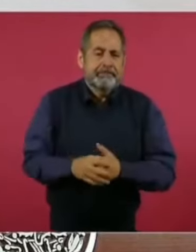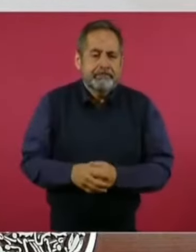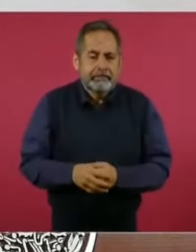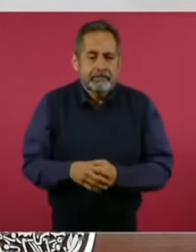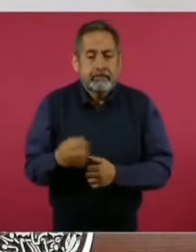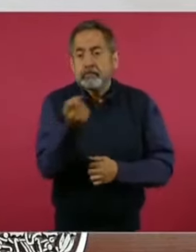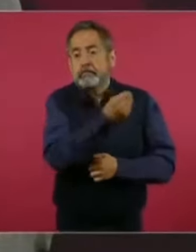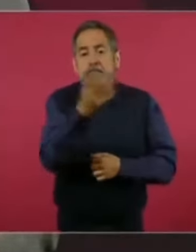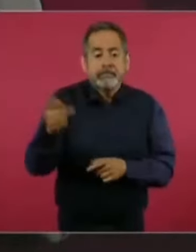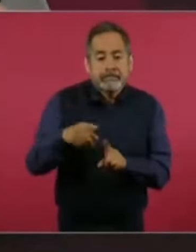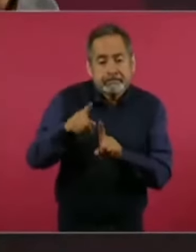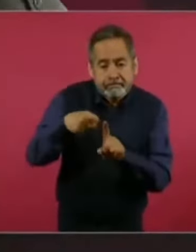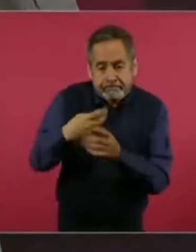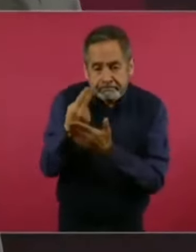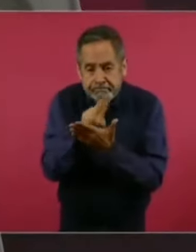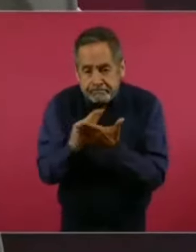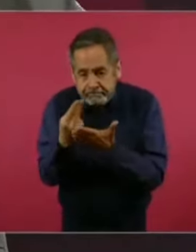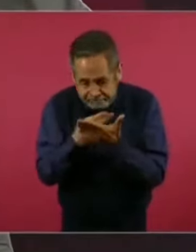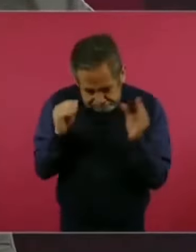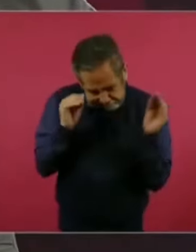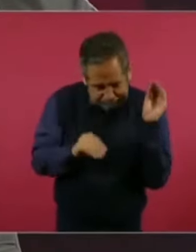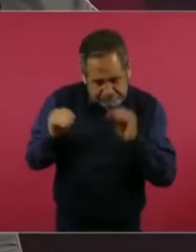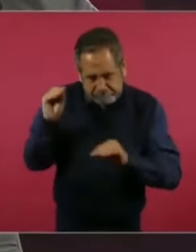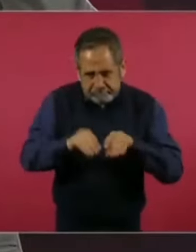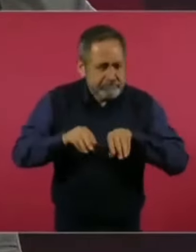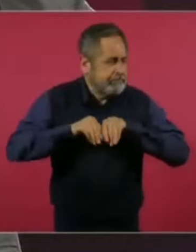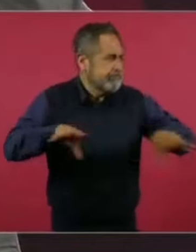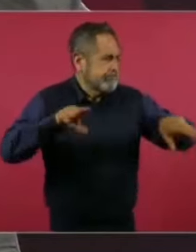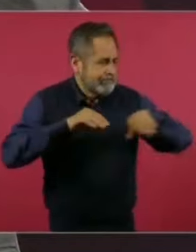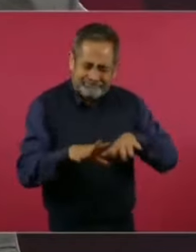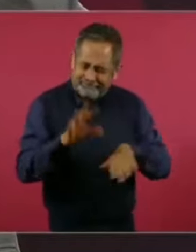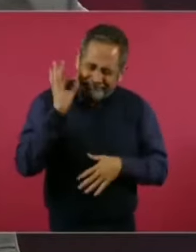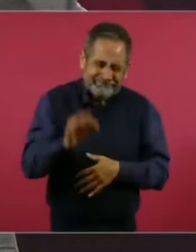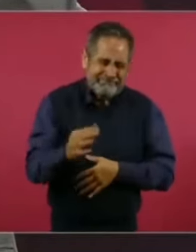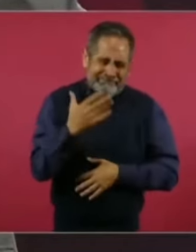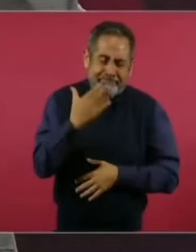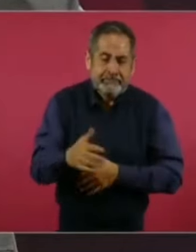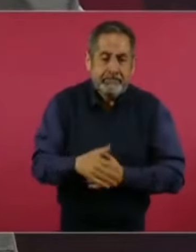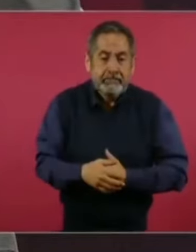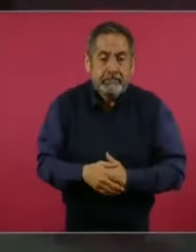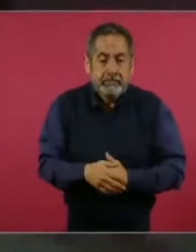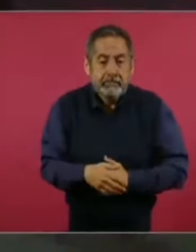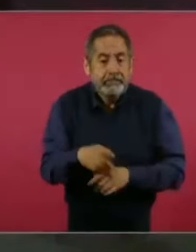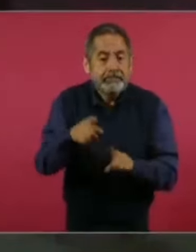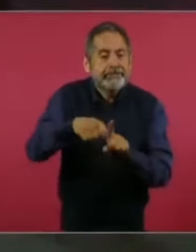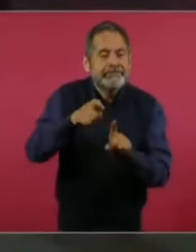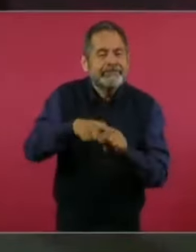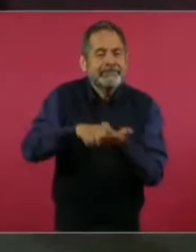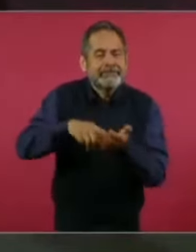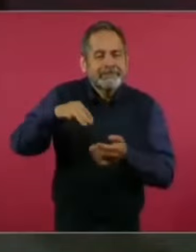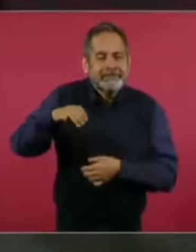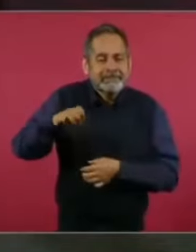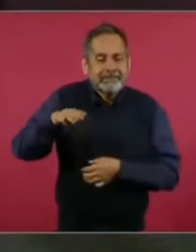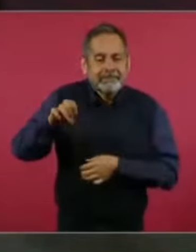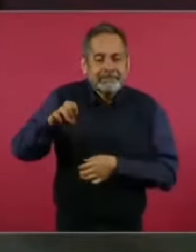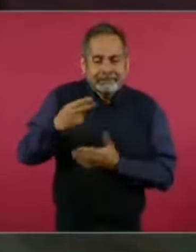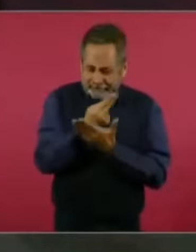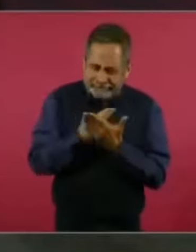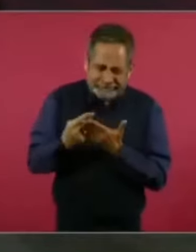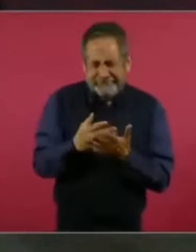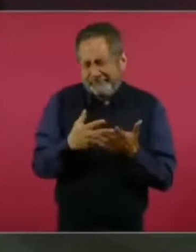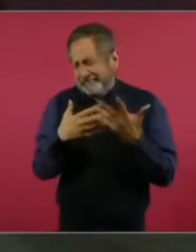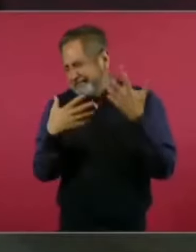Caricaturistas, los que hacen los memes. Qué